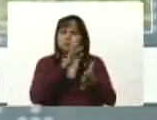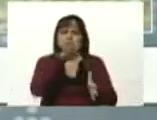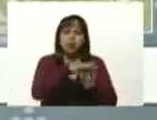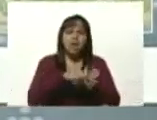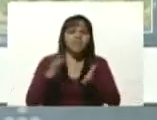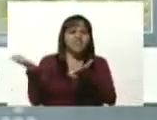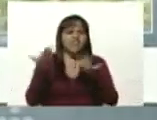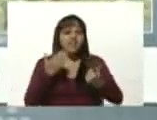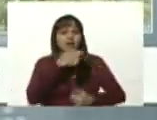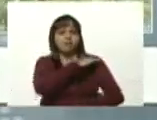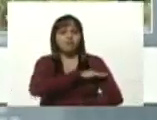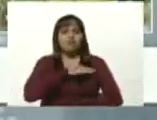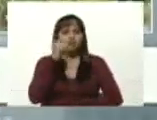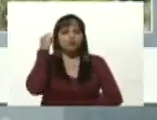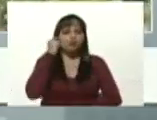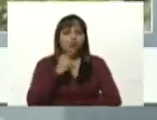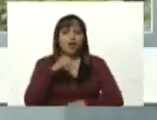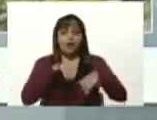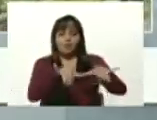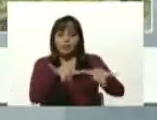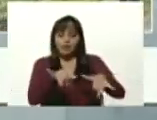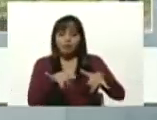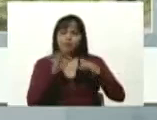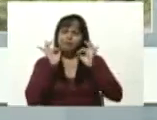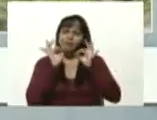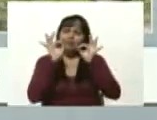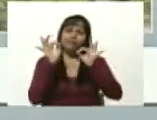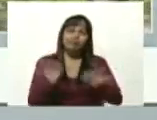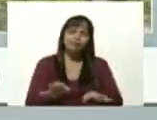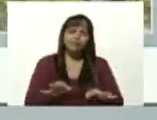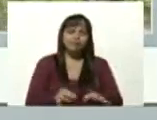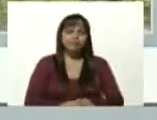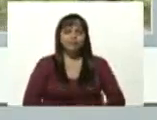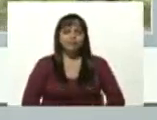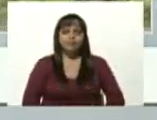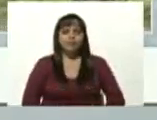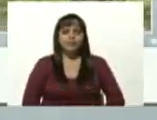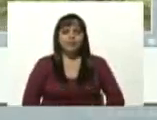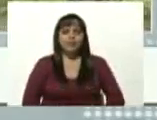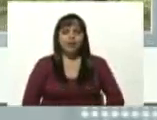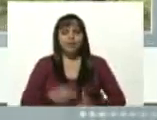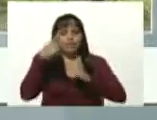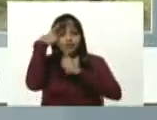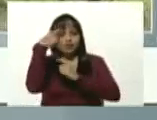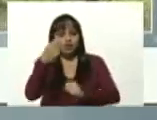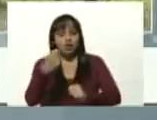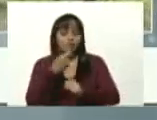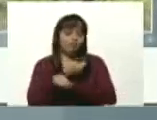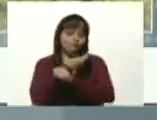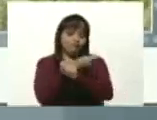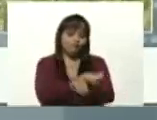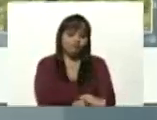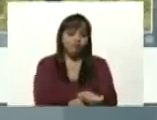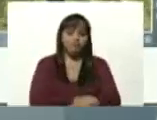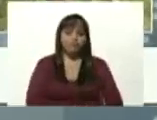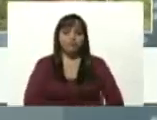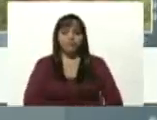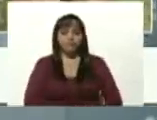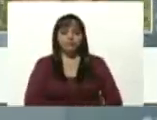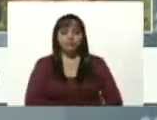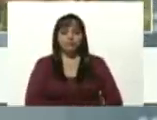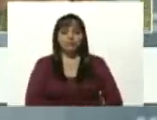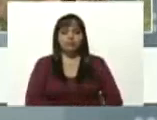Sucre, que la misión Sucre le garantiza su grado profesional, su carrera profesional.